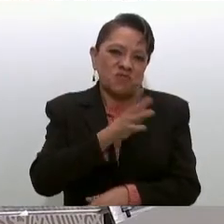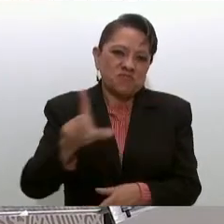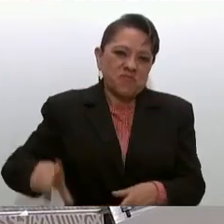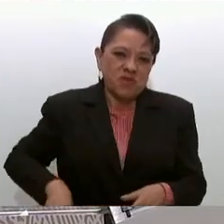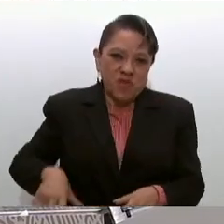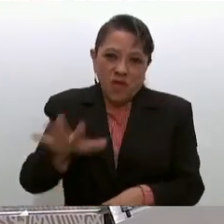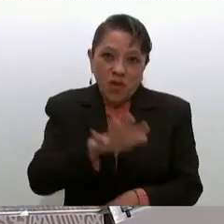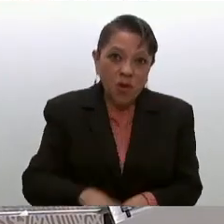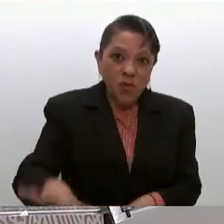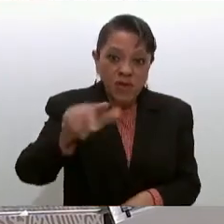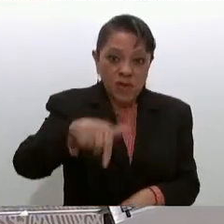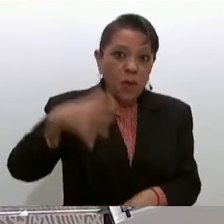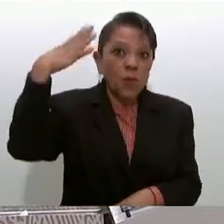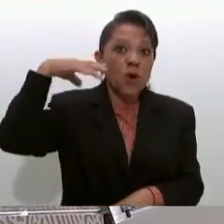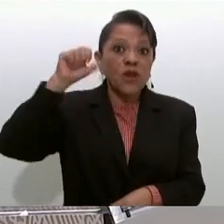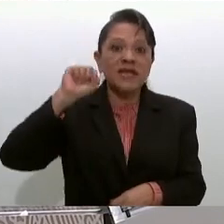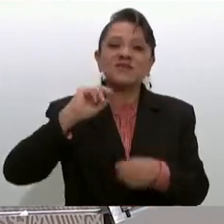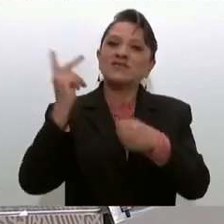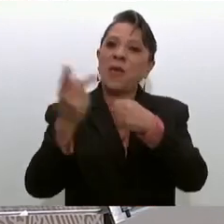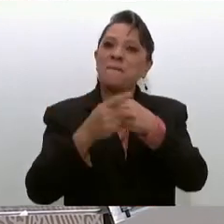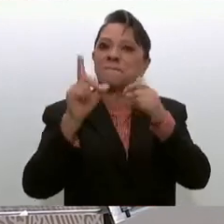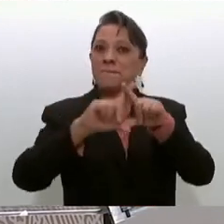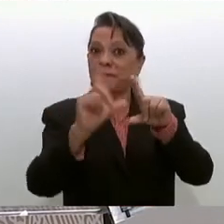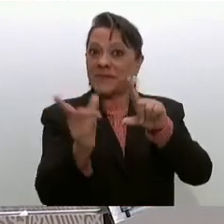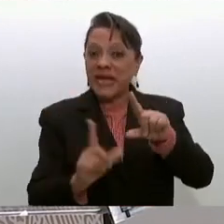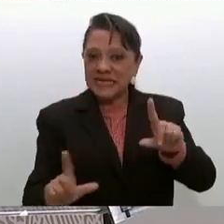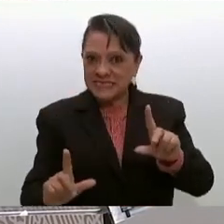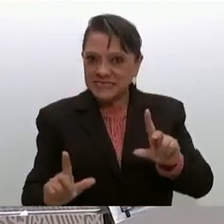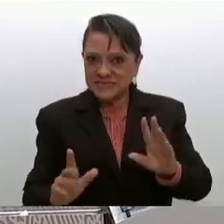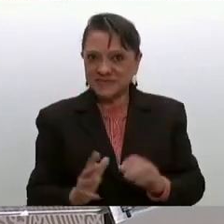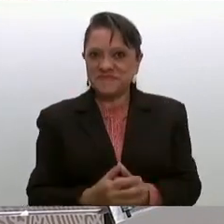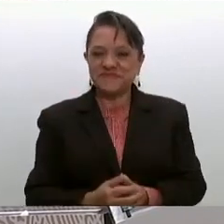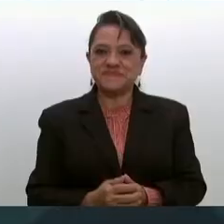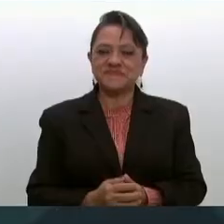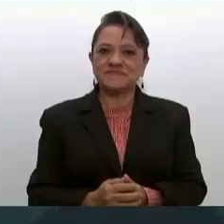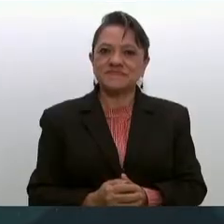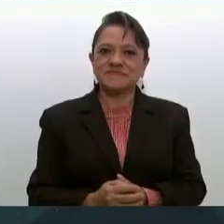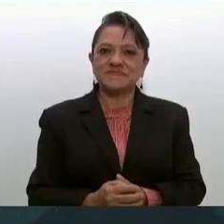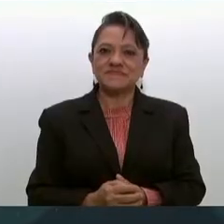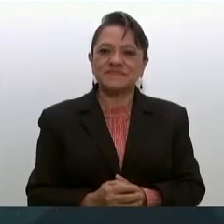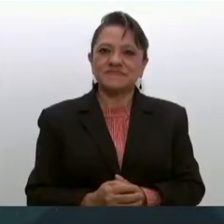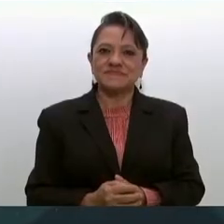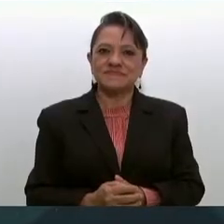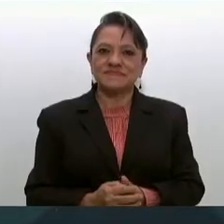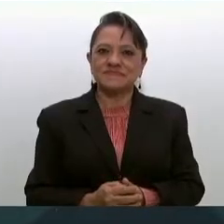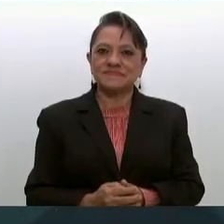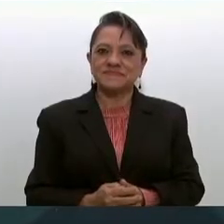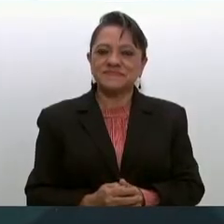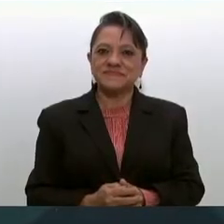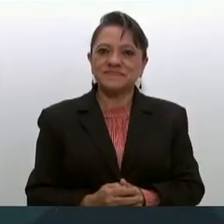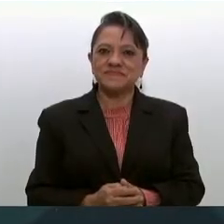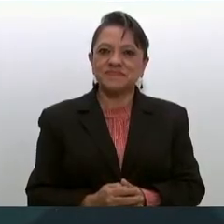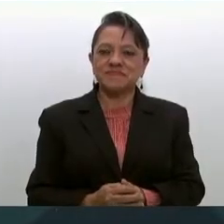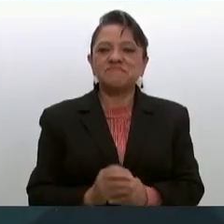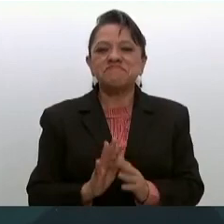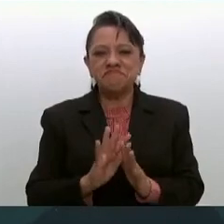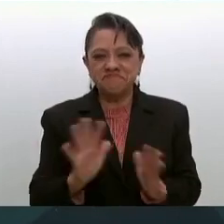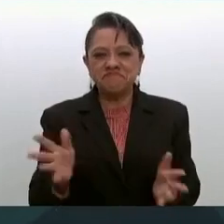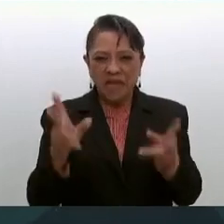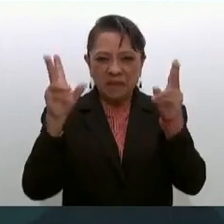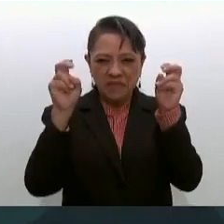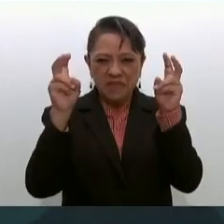y en el país antes de entrar en esa materia